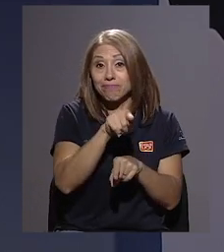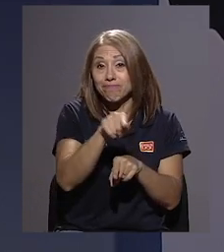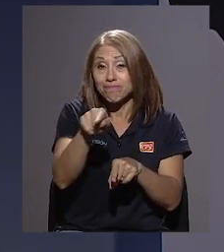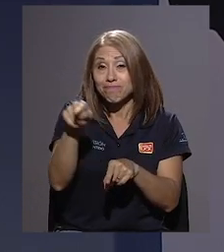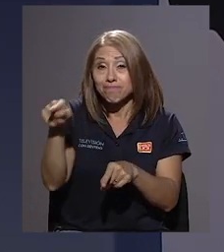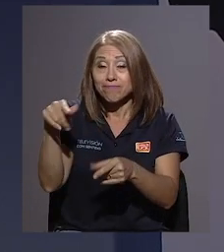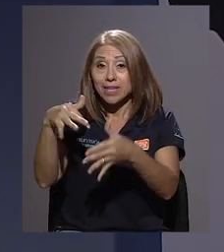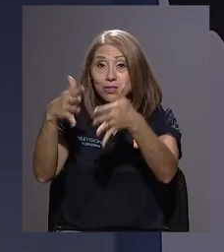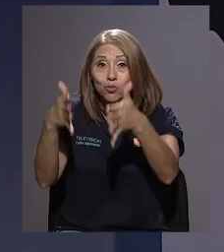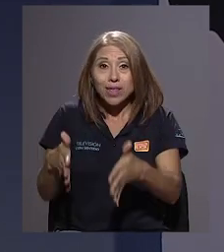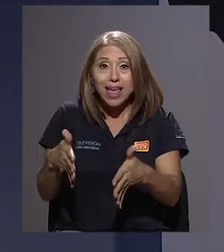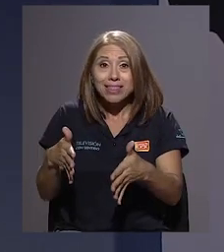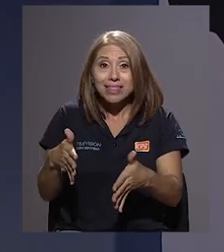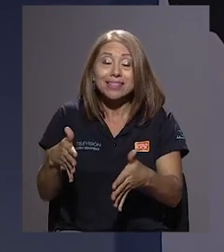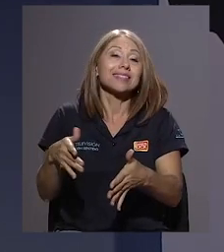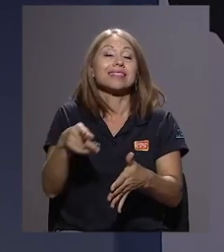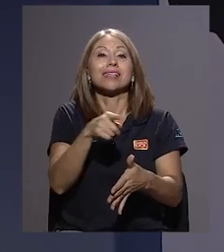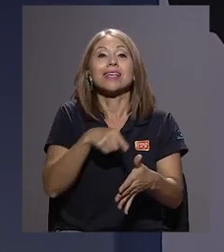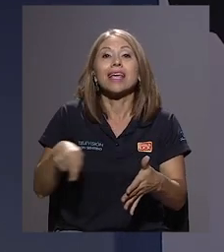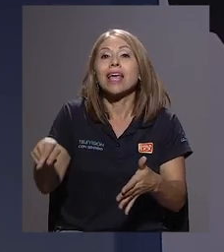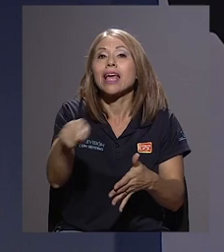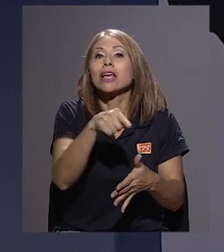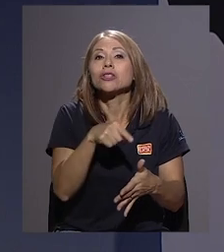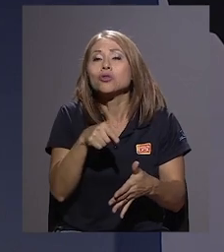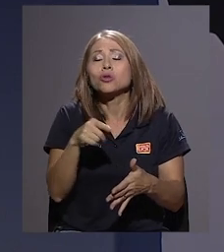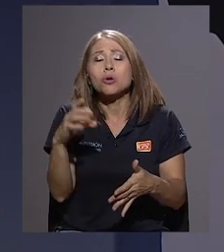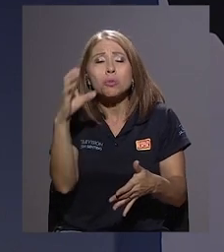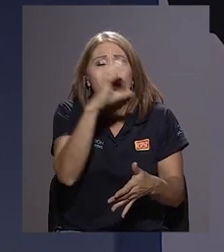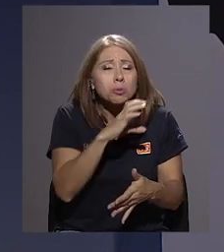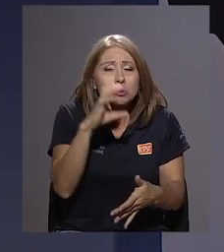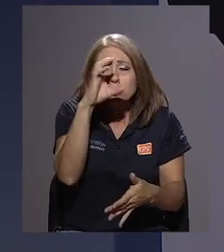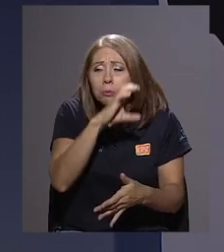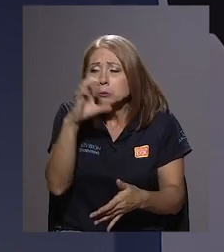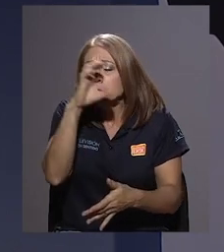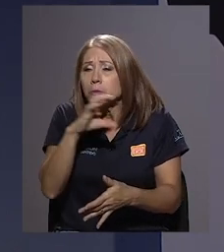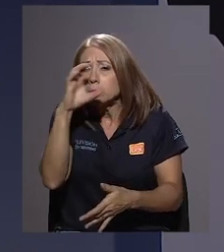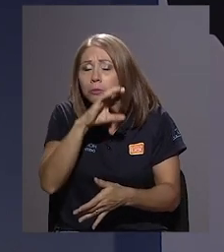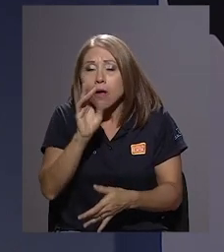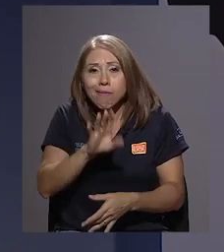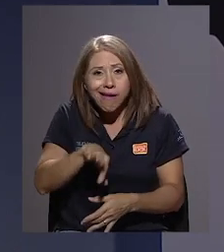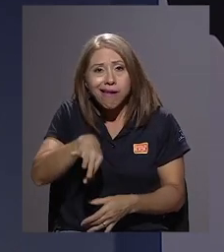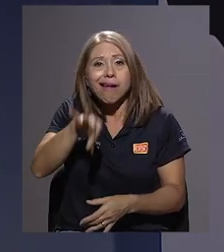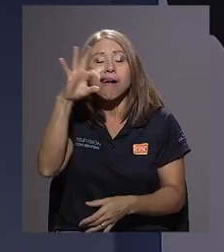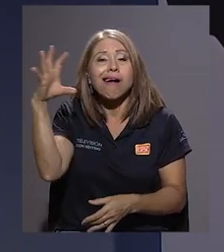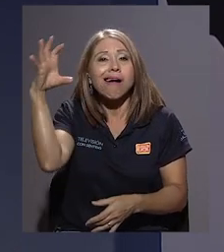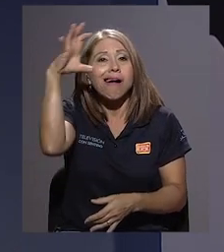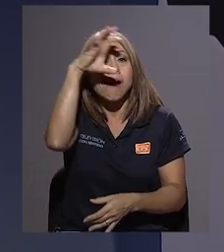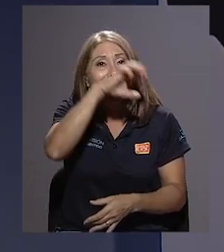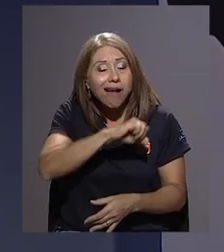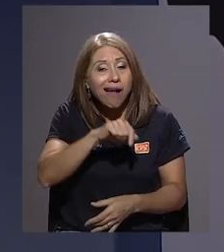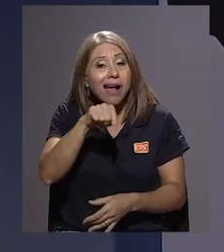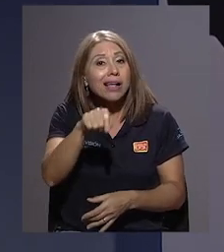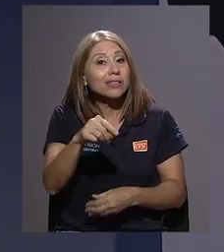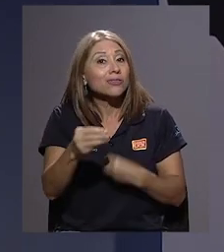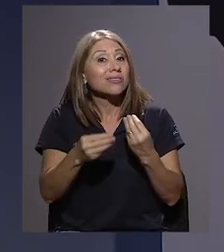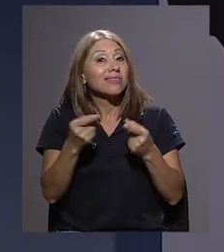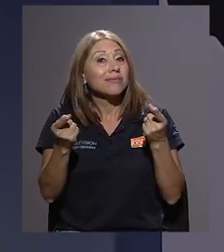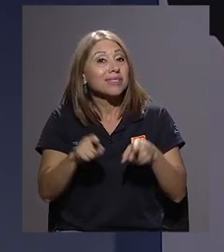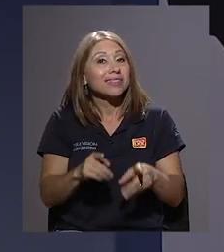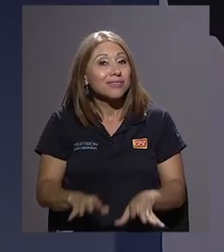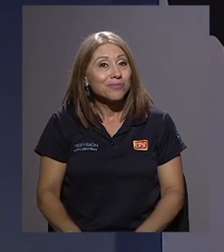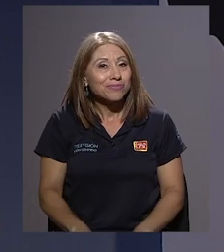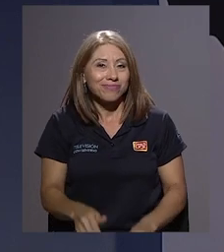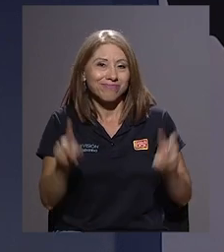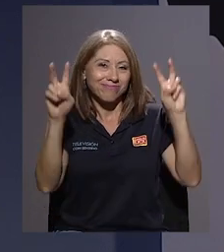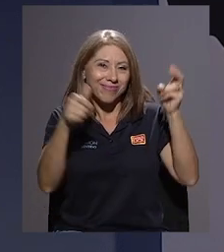estudiantes que de algún modo viajaron y, como dice don Roberto, bucearon para descubrir que el agua estaba bien